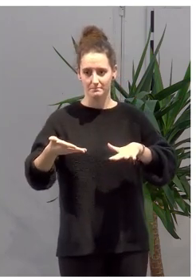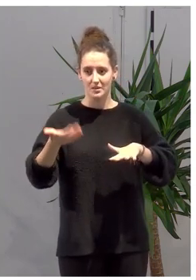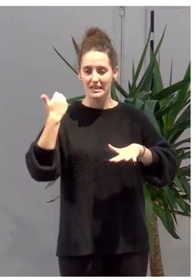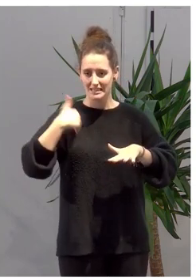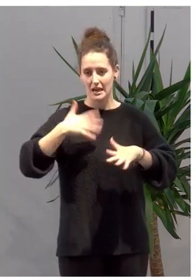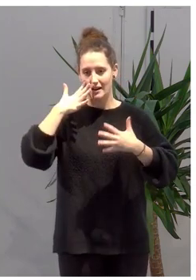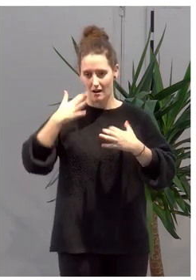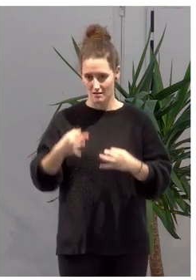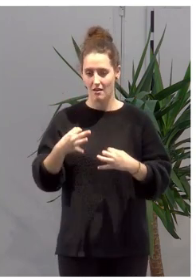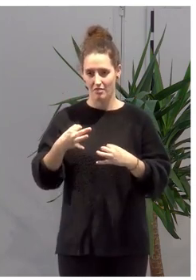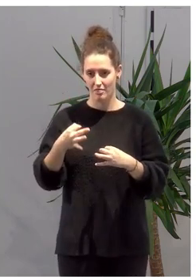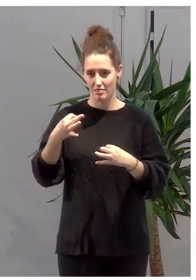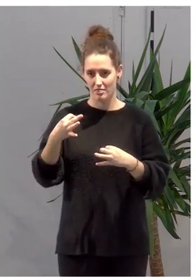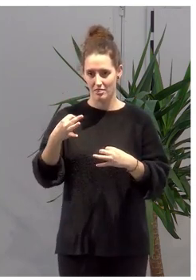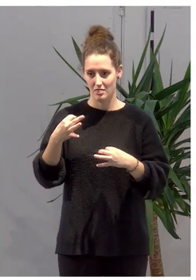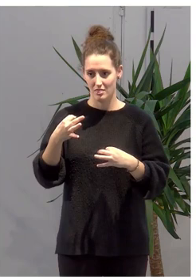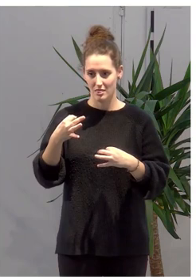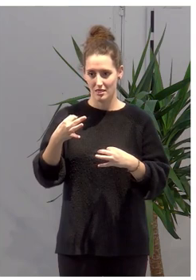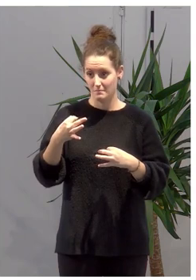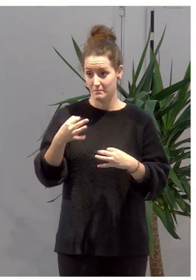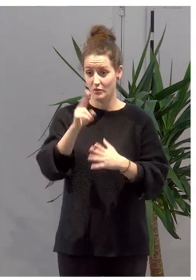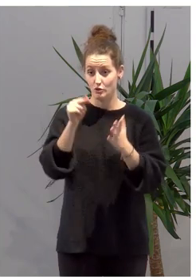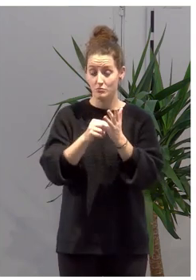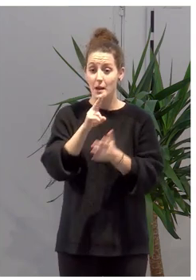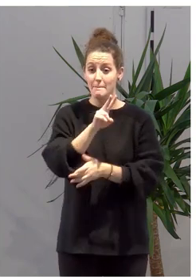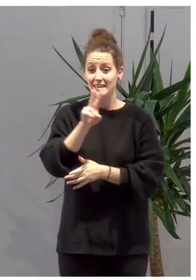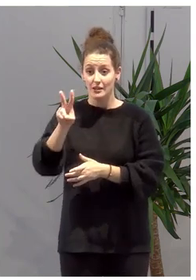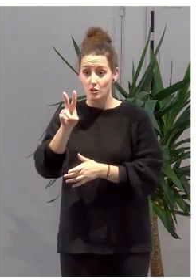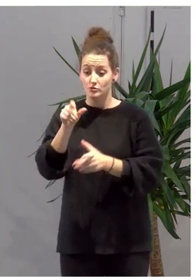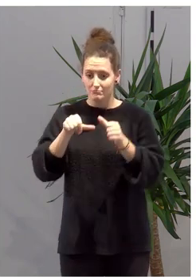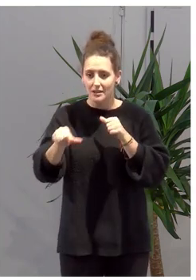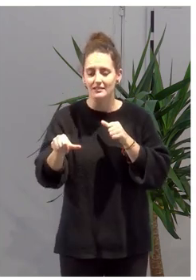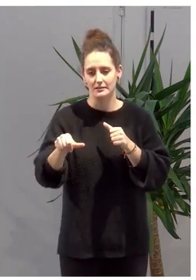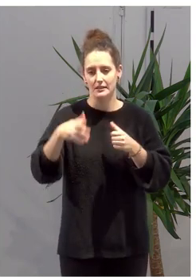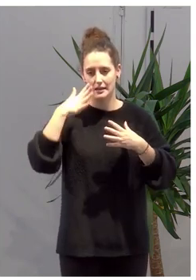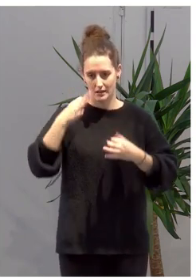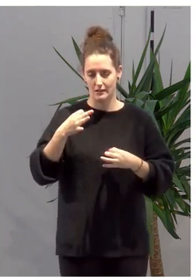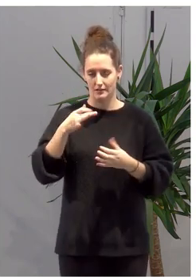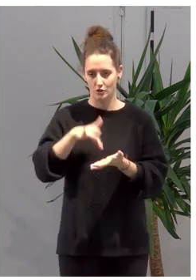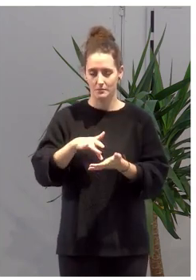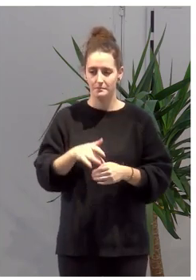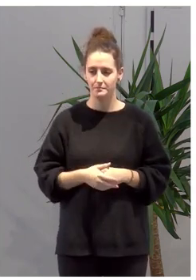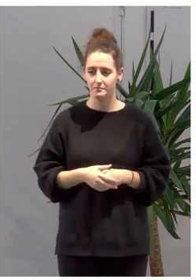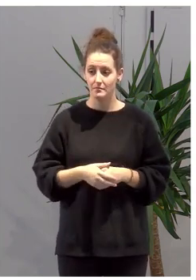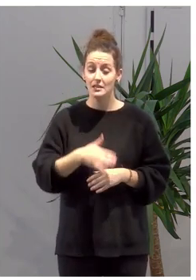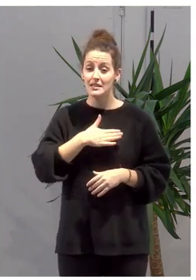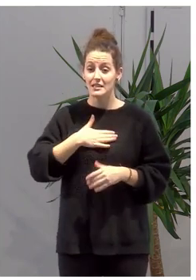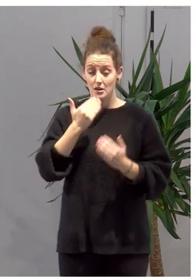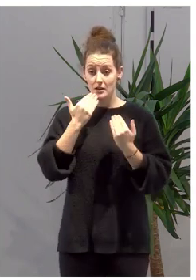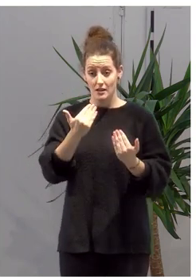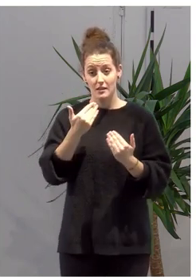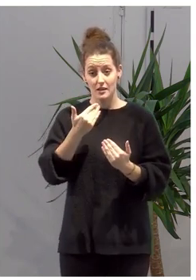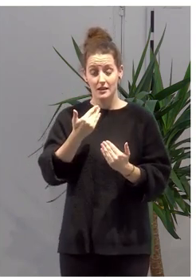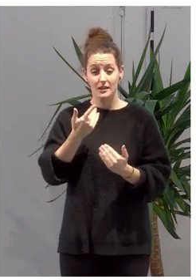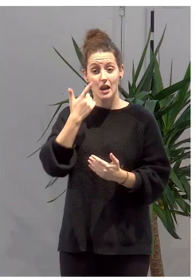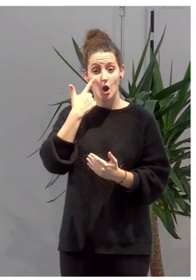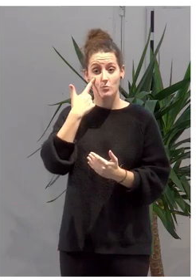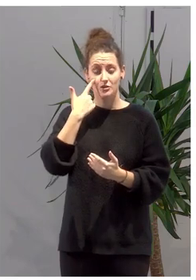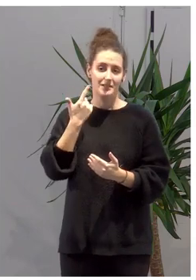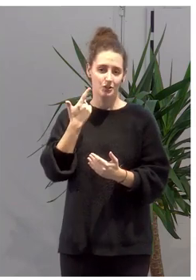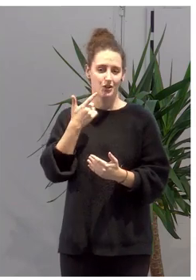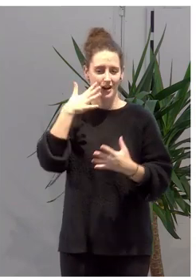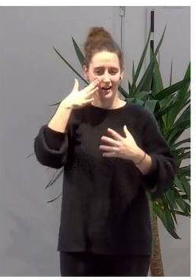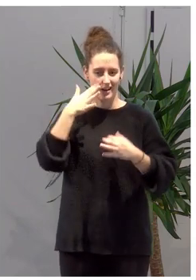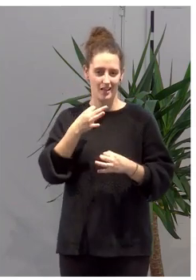una realidad a partir del 2022. En primer lugar, quiero agradecer el trabajo del Observatorio de la